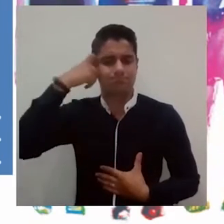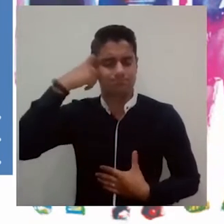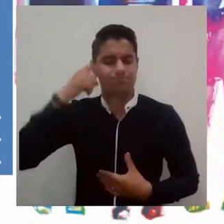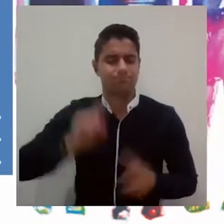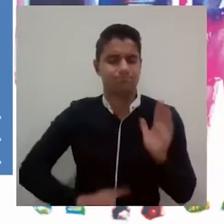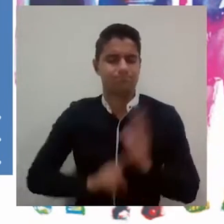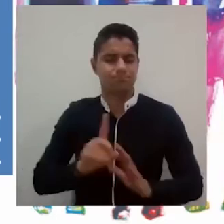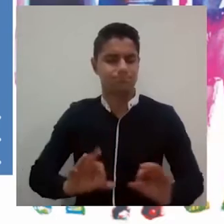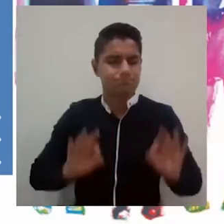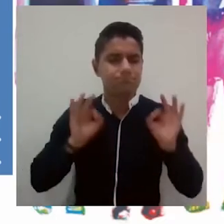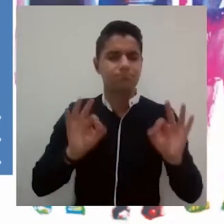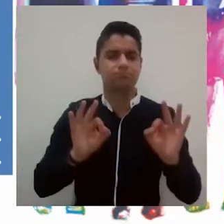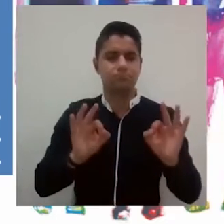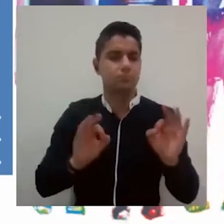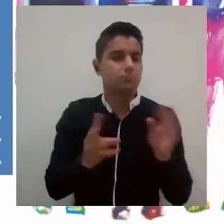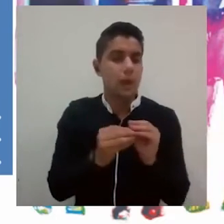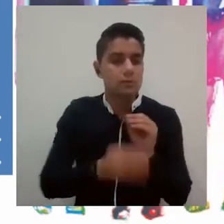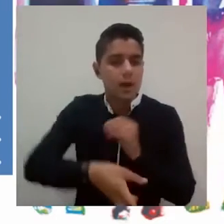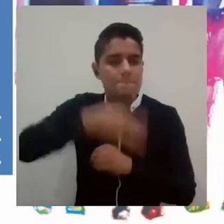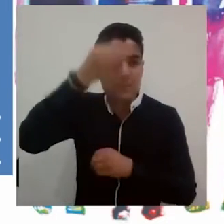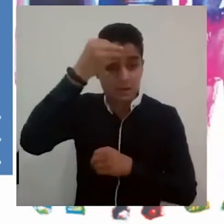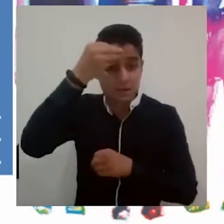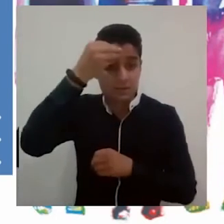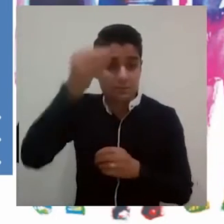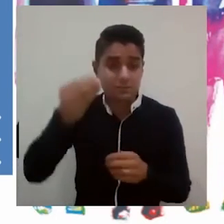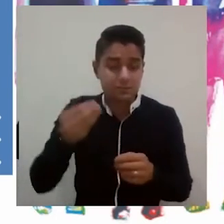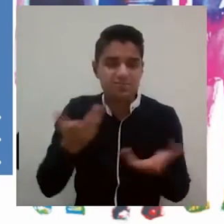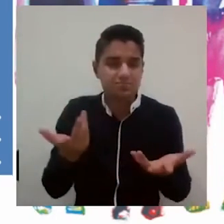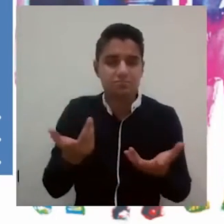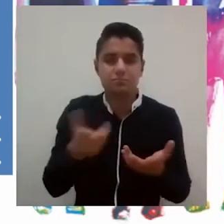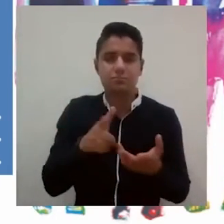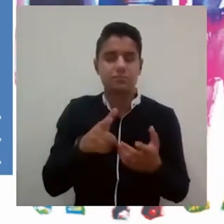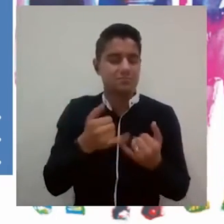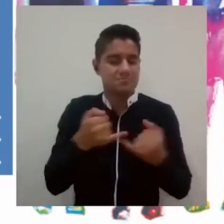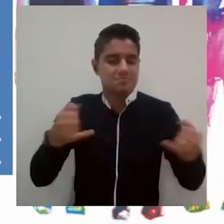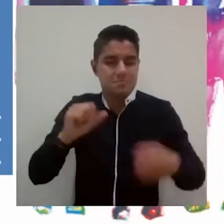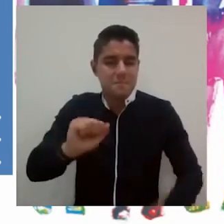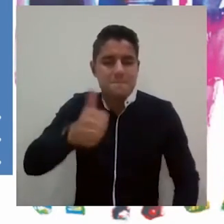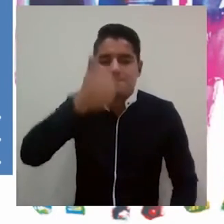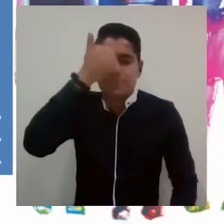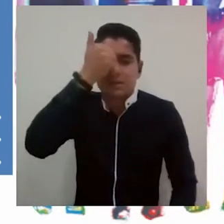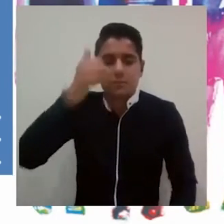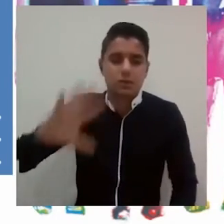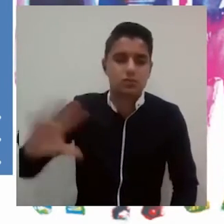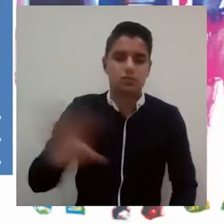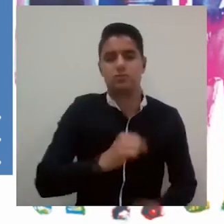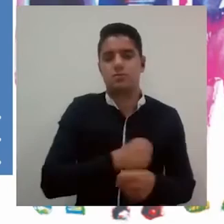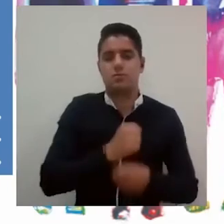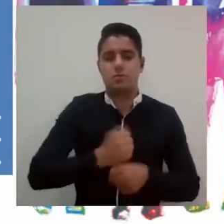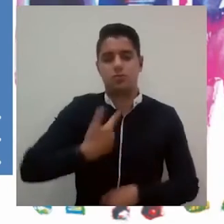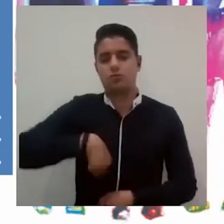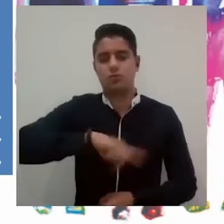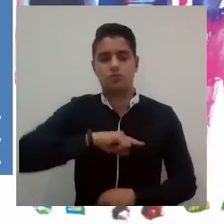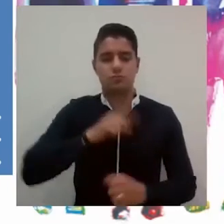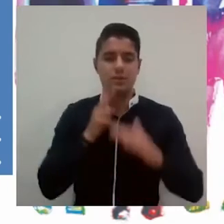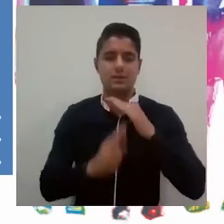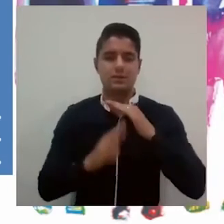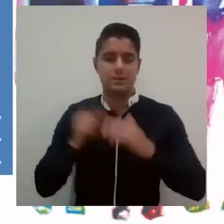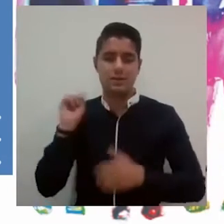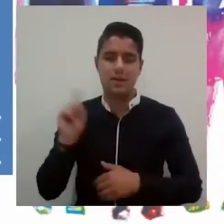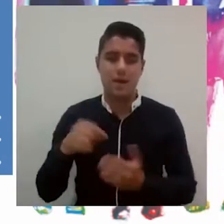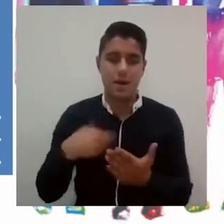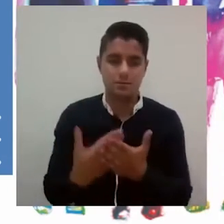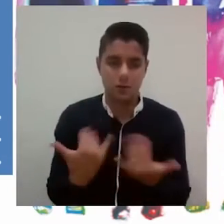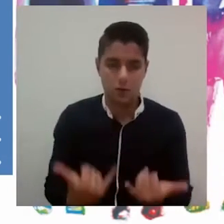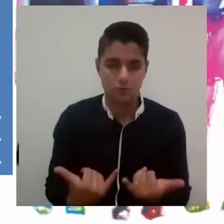que pudimos superar ese desafío y sobre todo aprender, aprender en línea de lo que es el eje fundamental de todo el